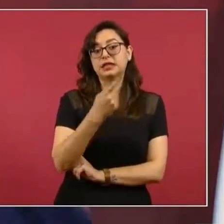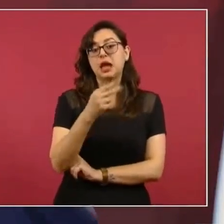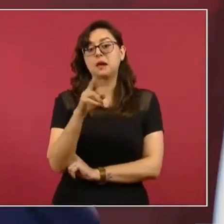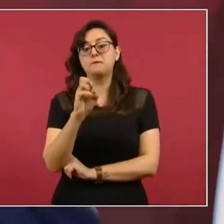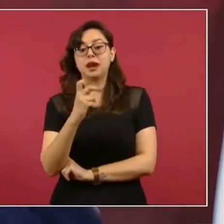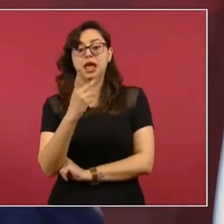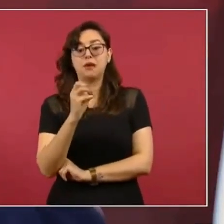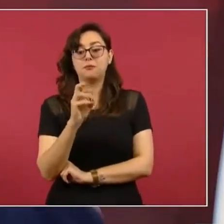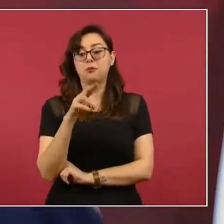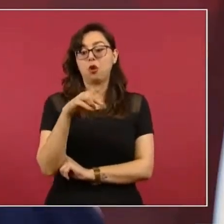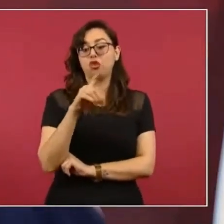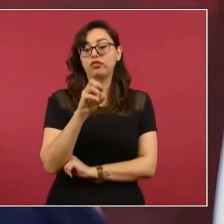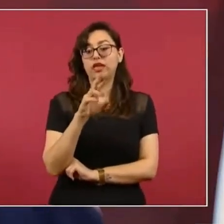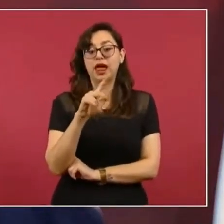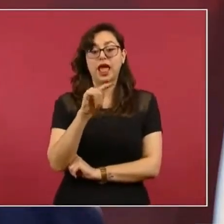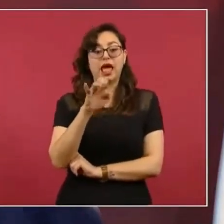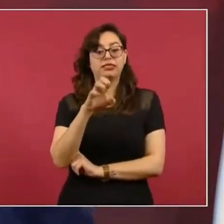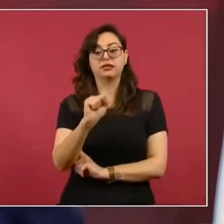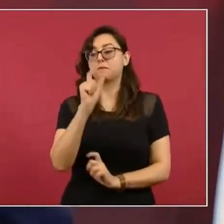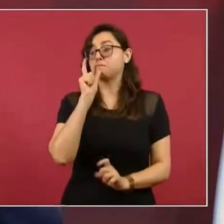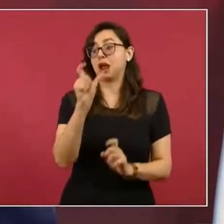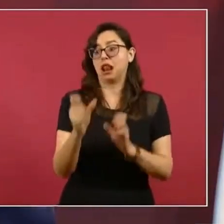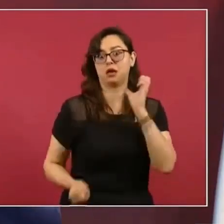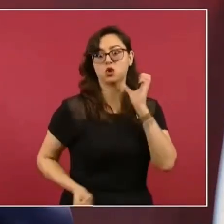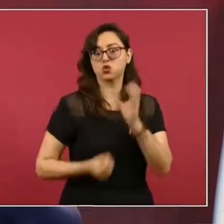Durante el periodo neoliberal. Para crear.